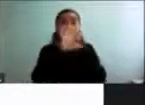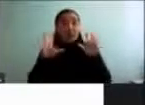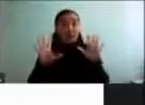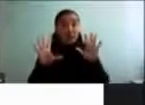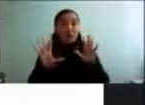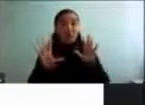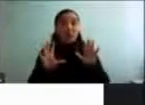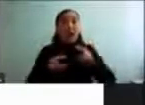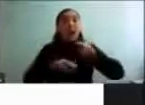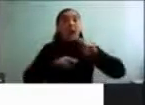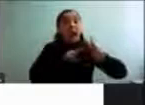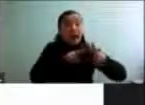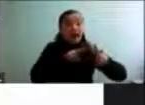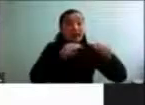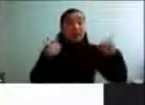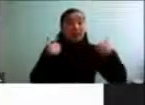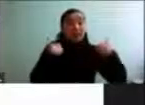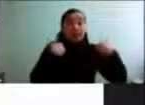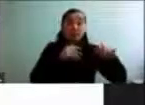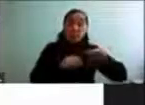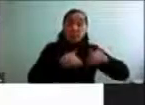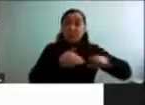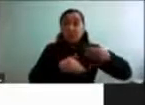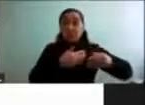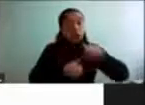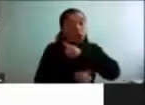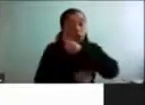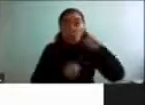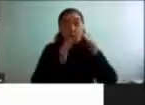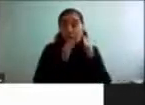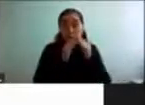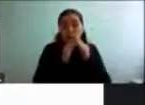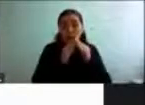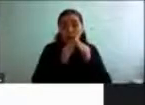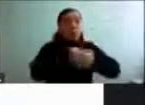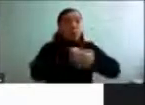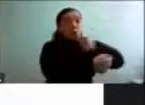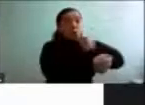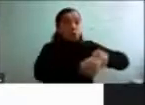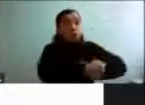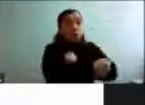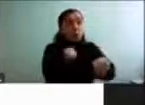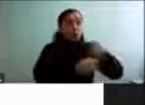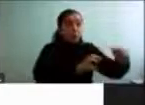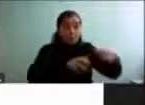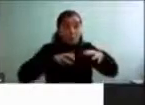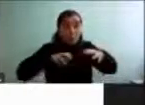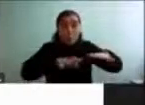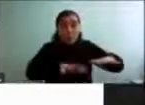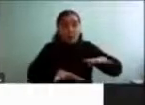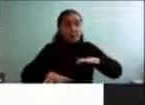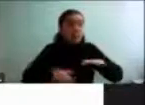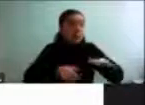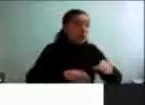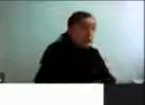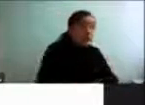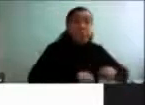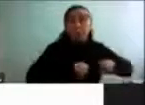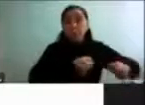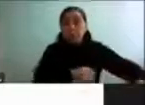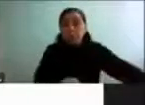quizás todos realizamos en la casa al estar cocinando, moviéndonos, sobre todo en estos tiempos de confinamiento, estar